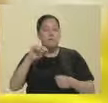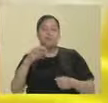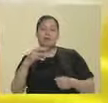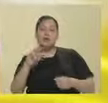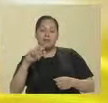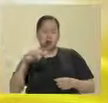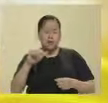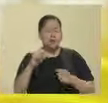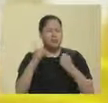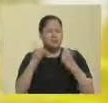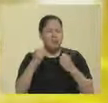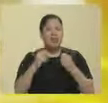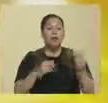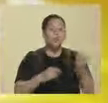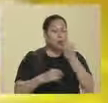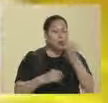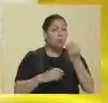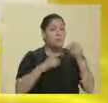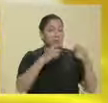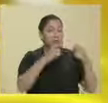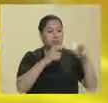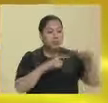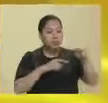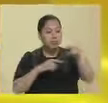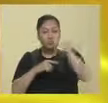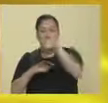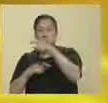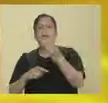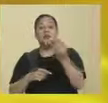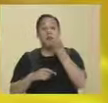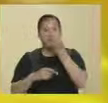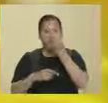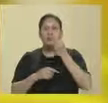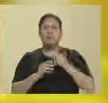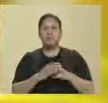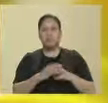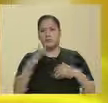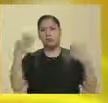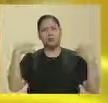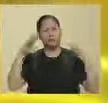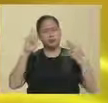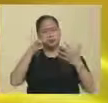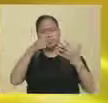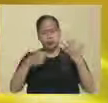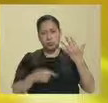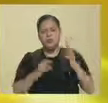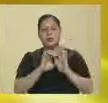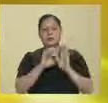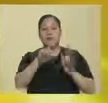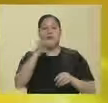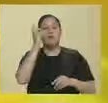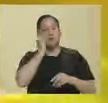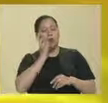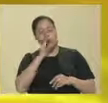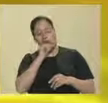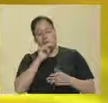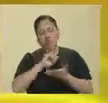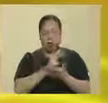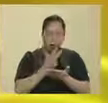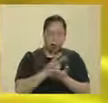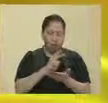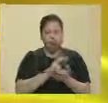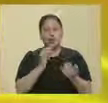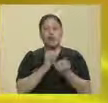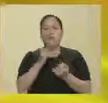alimentos, hay muchísimas causas. Una lista larga, ¿no? Una lista larga. Trastornos de sueño, malos